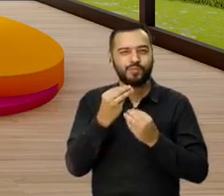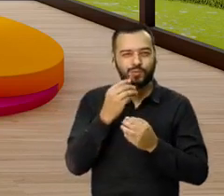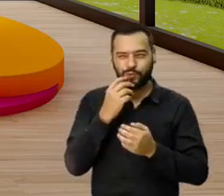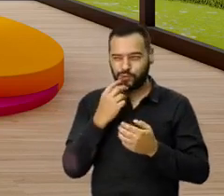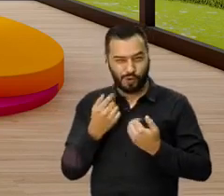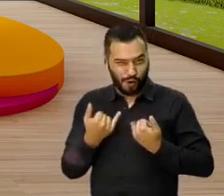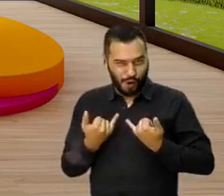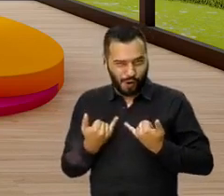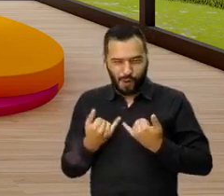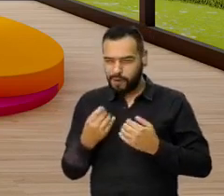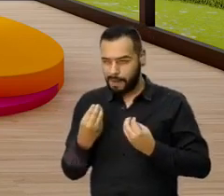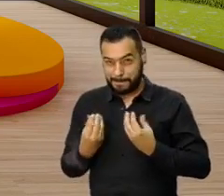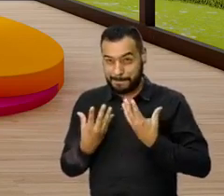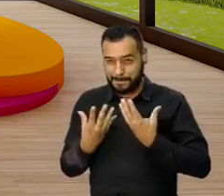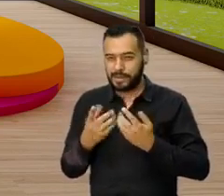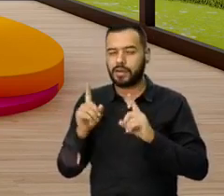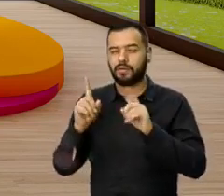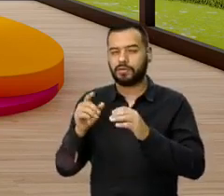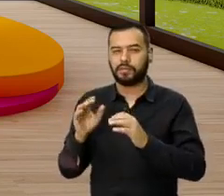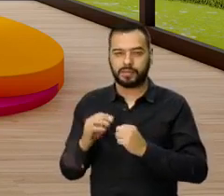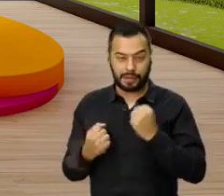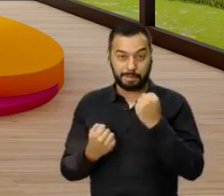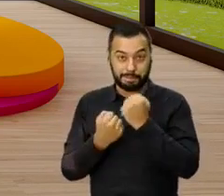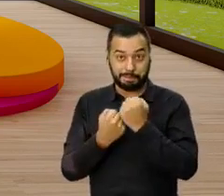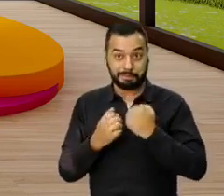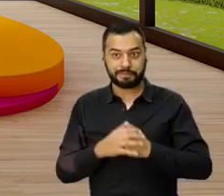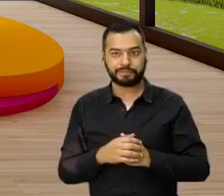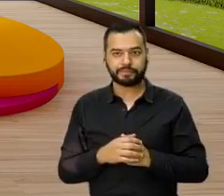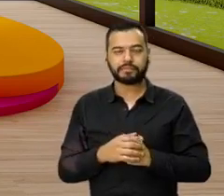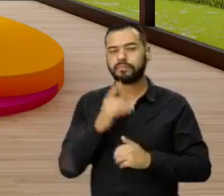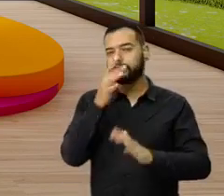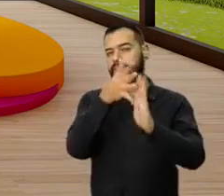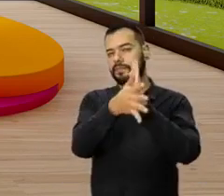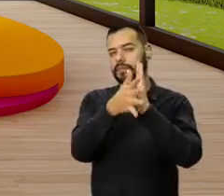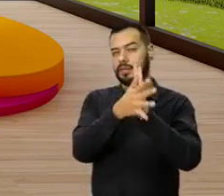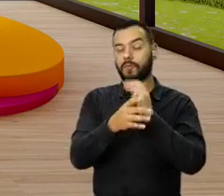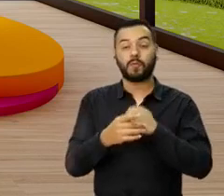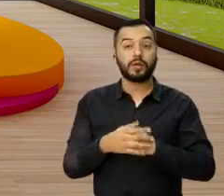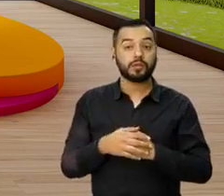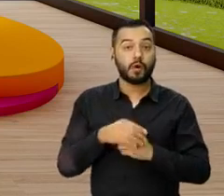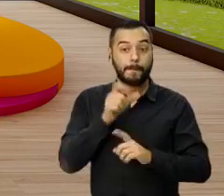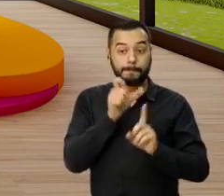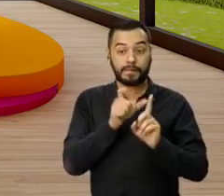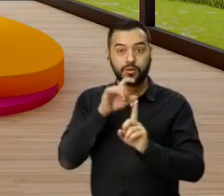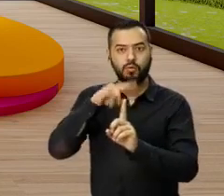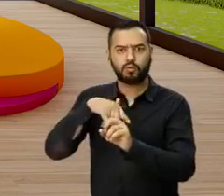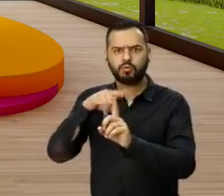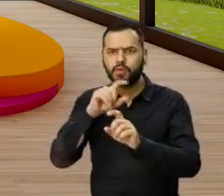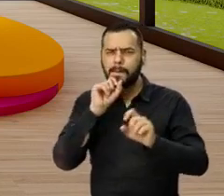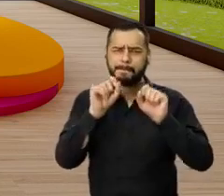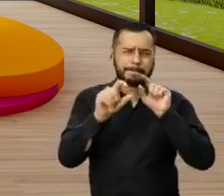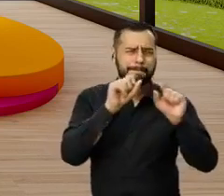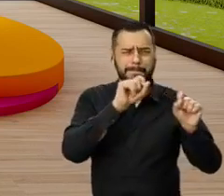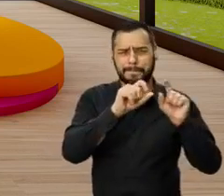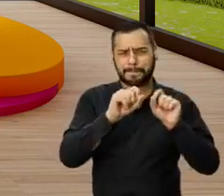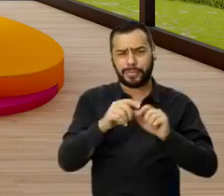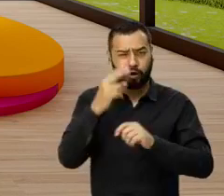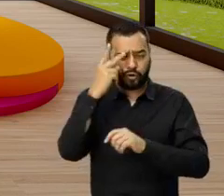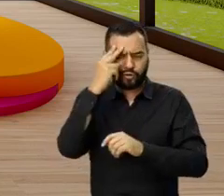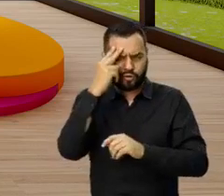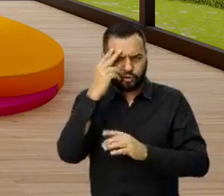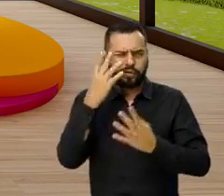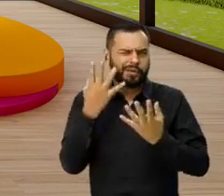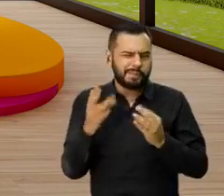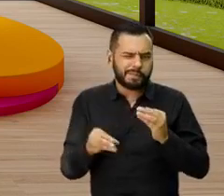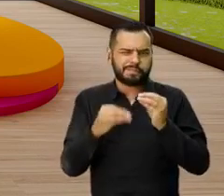conectados con nosotros también lo van a hacer. Y bueno, te cuento que nuestros usuarios están pues con muchas preguntas, por supuesto, pues porque quieren